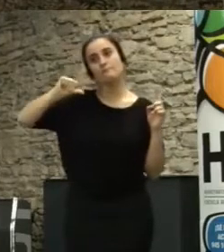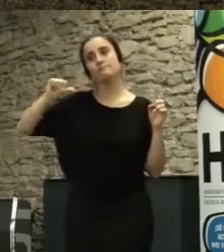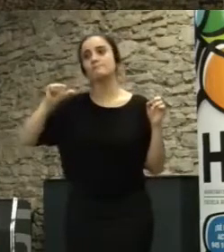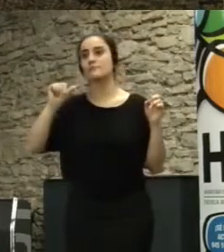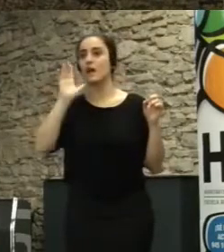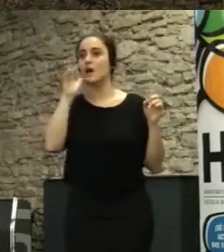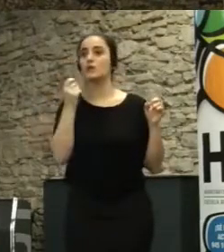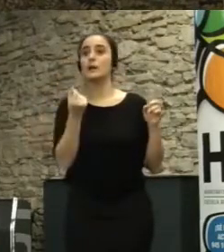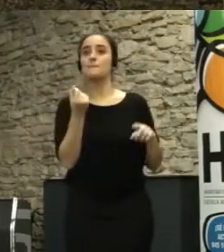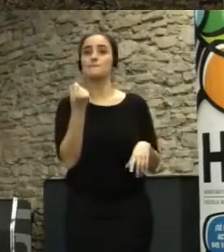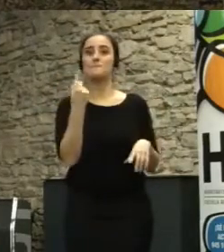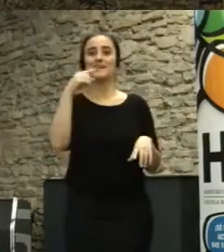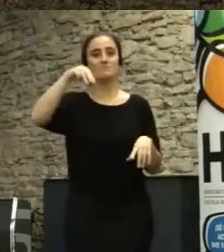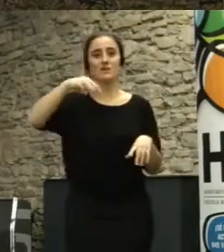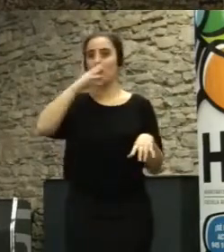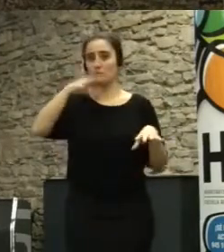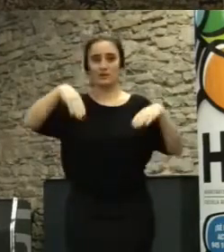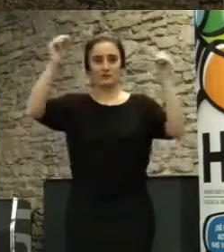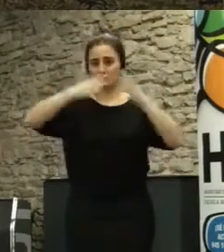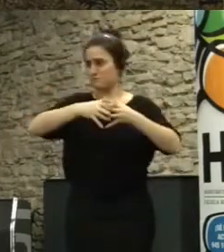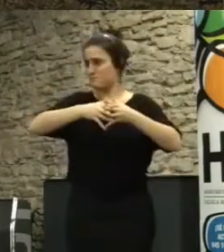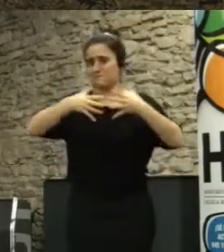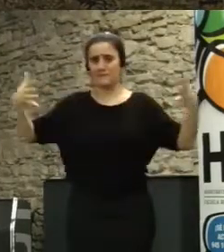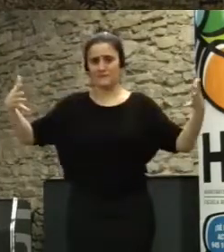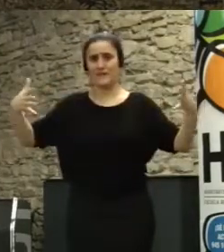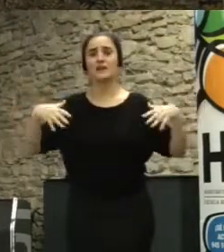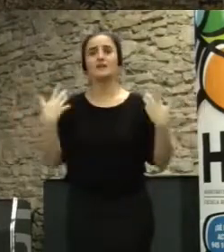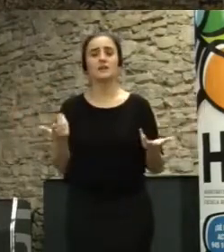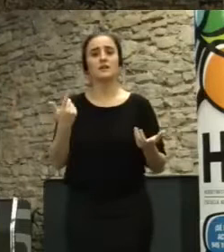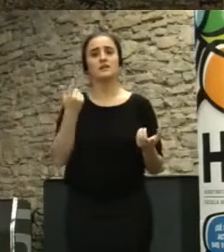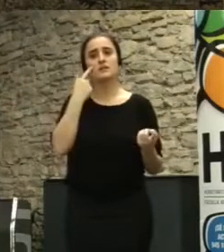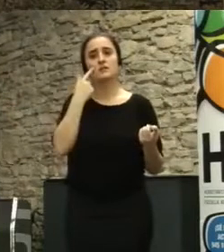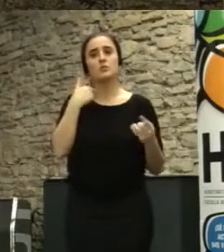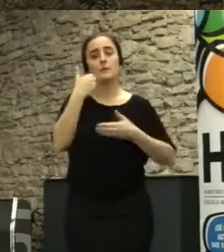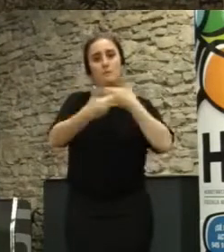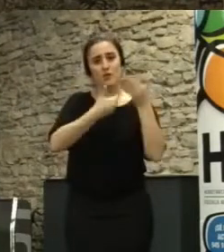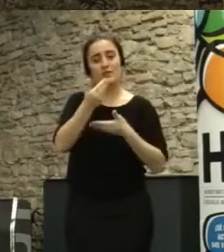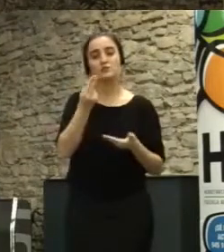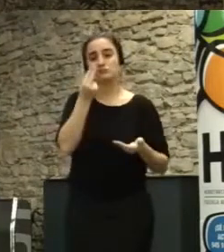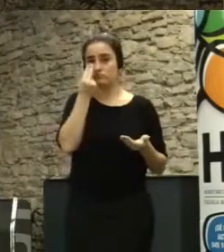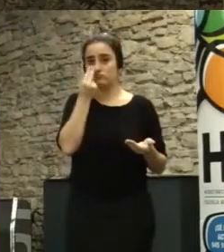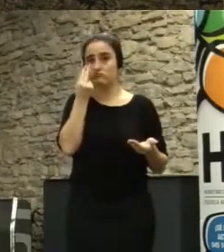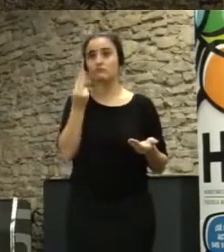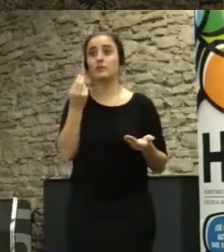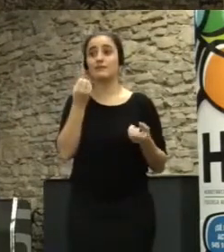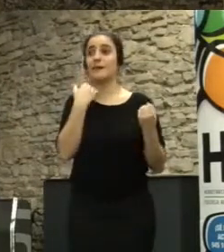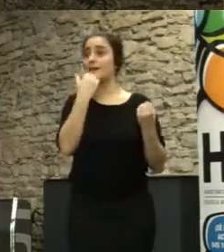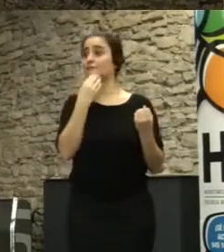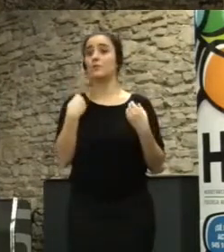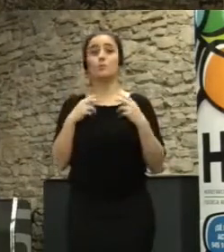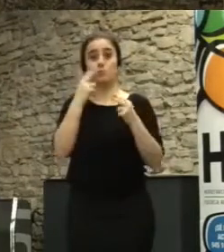primeros mil metros porque es gigante es un palacio gigante entonces bueno es un proceso muy interesante en el que un bien público